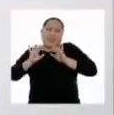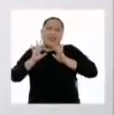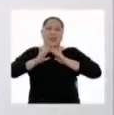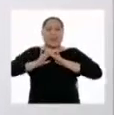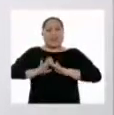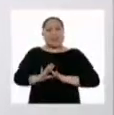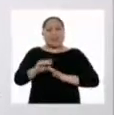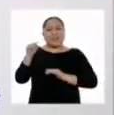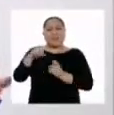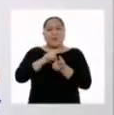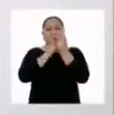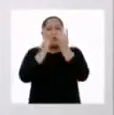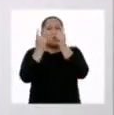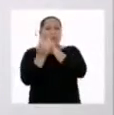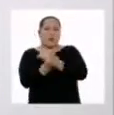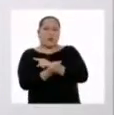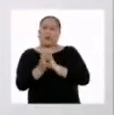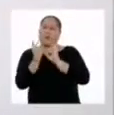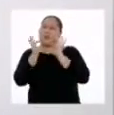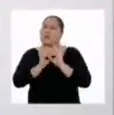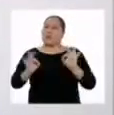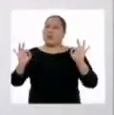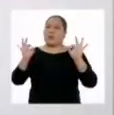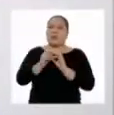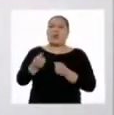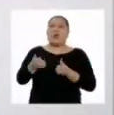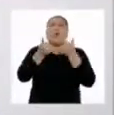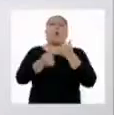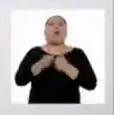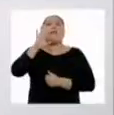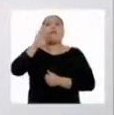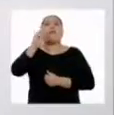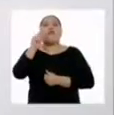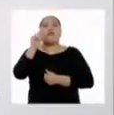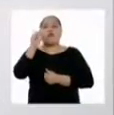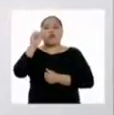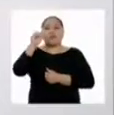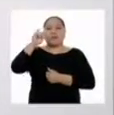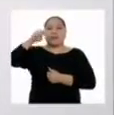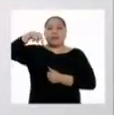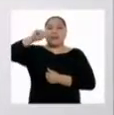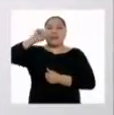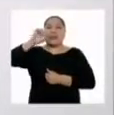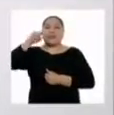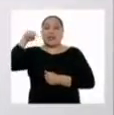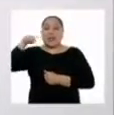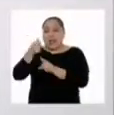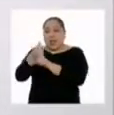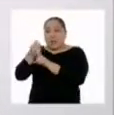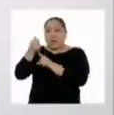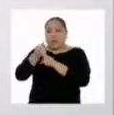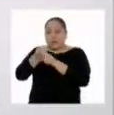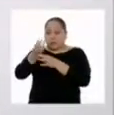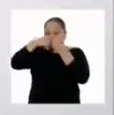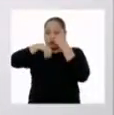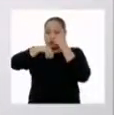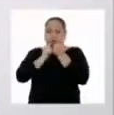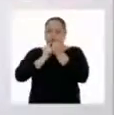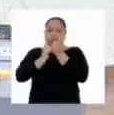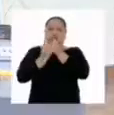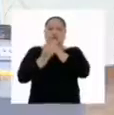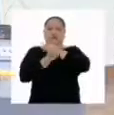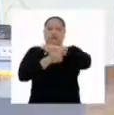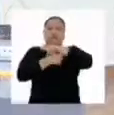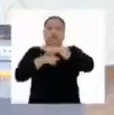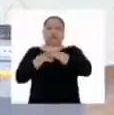realizan un proceso sorprendente llamado fotosíntesis, mediante el cual ellas mismas producen sus propios alimentos y